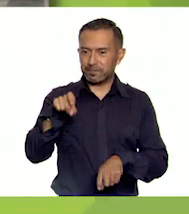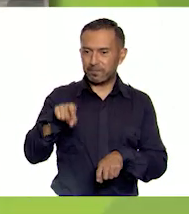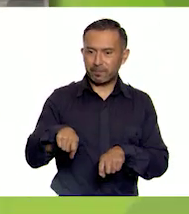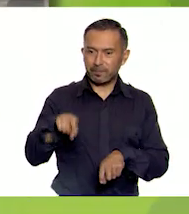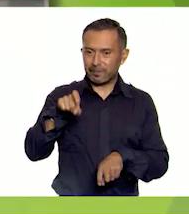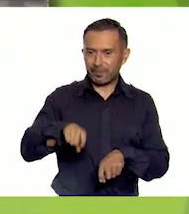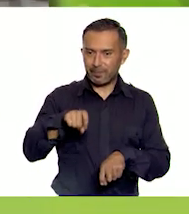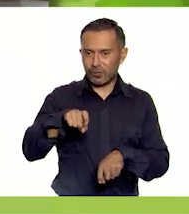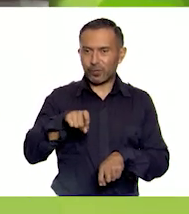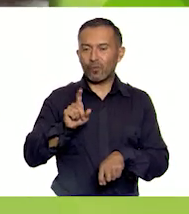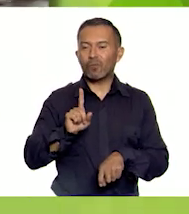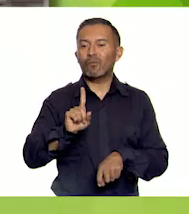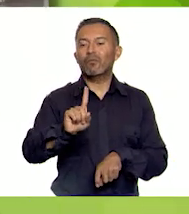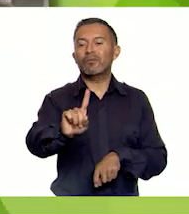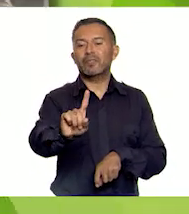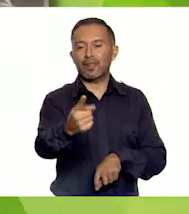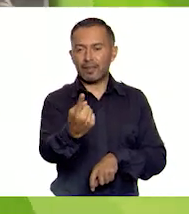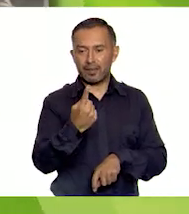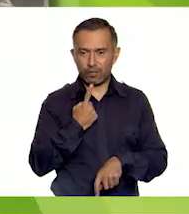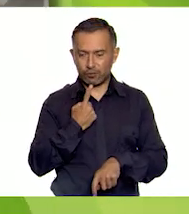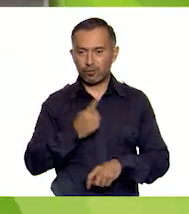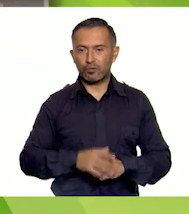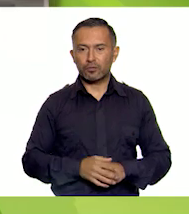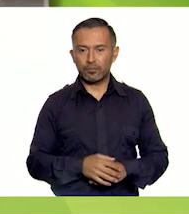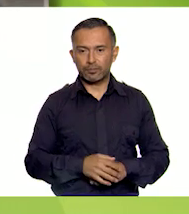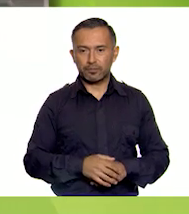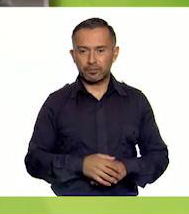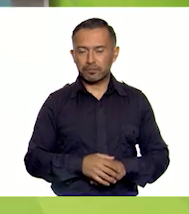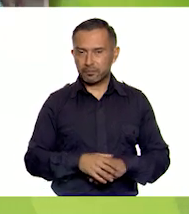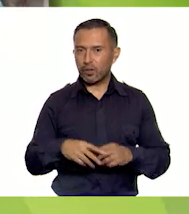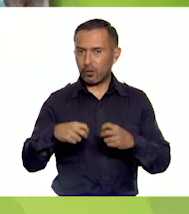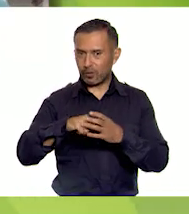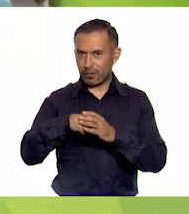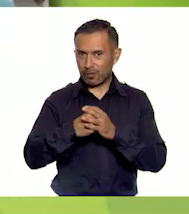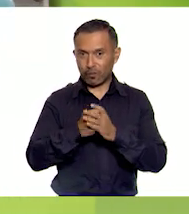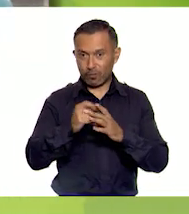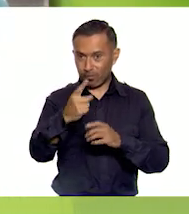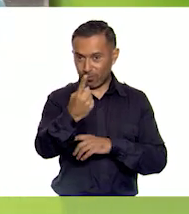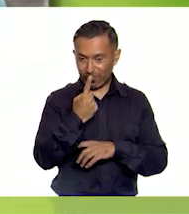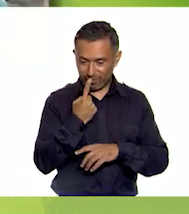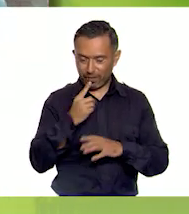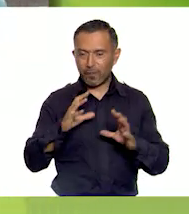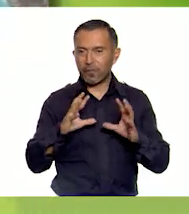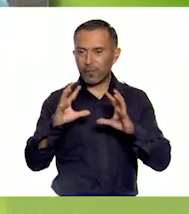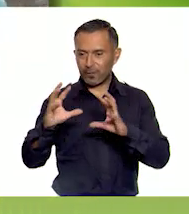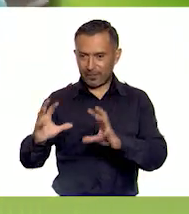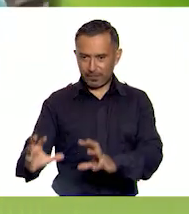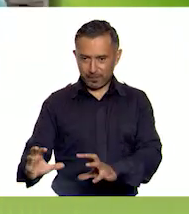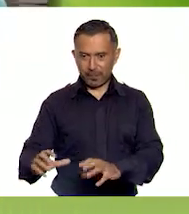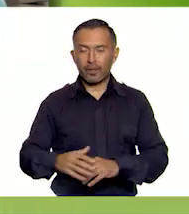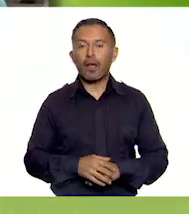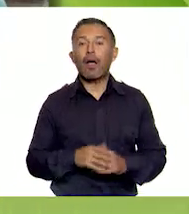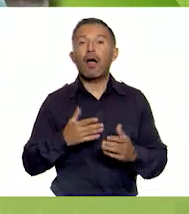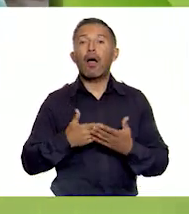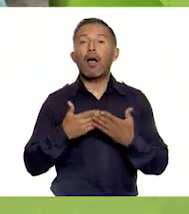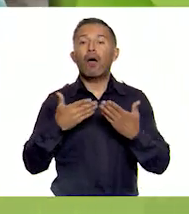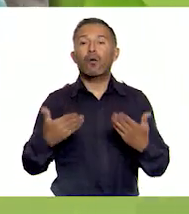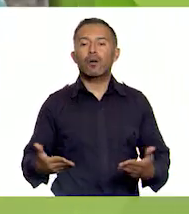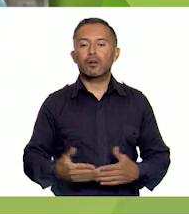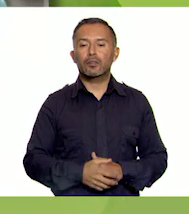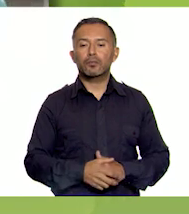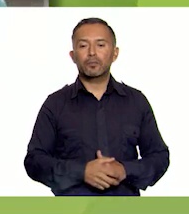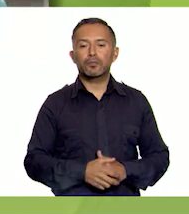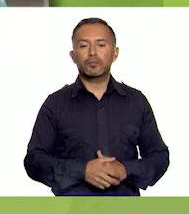ir y de regreso con la rodilla. Dejo mi globo. Ahora, voy